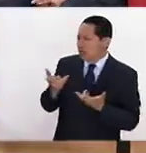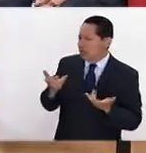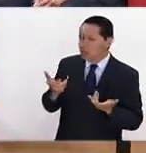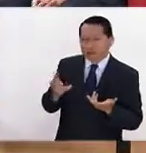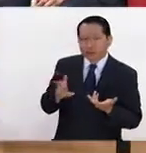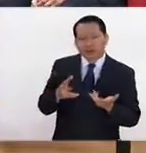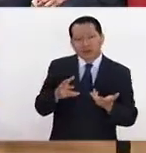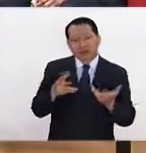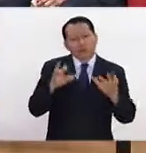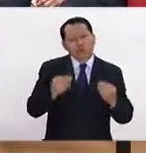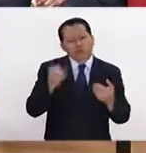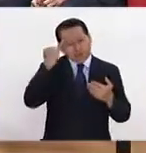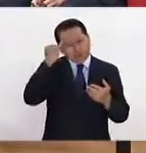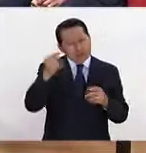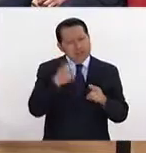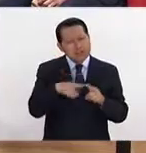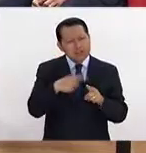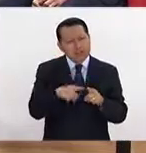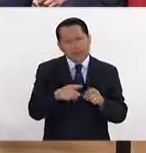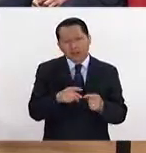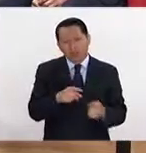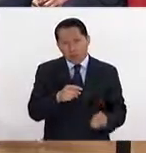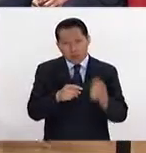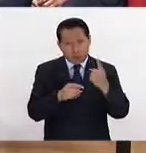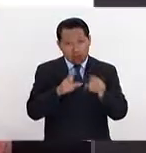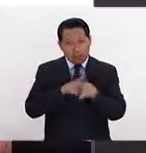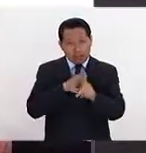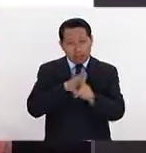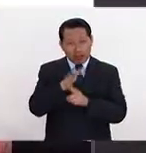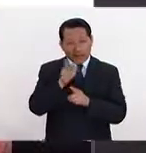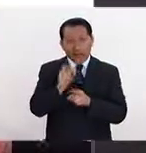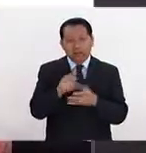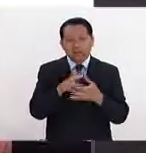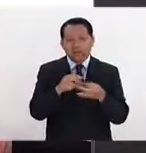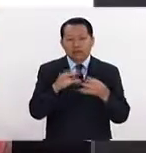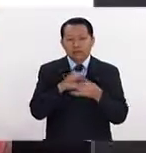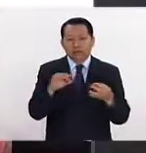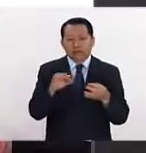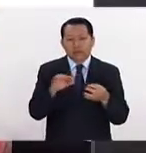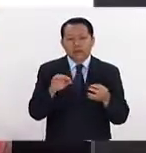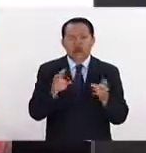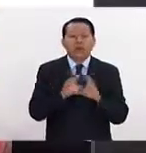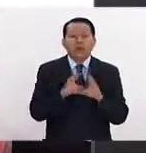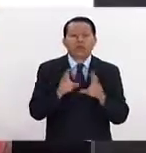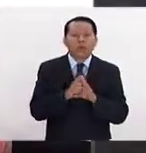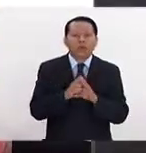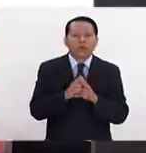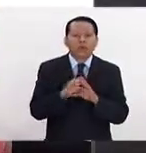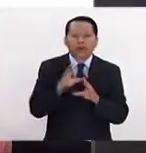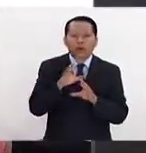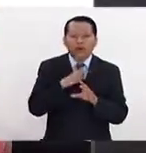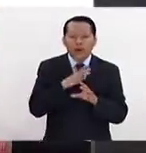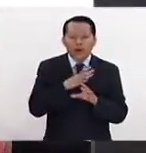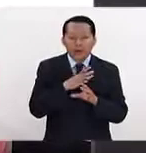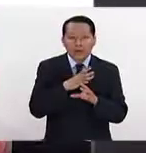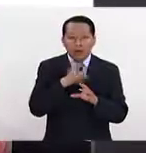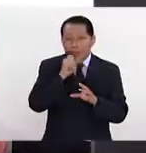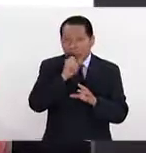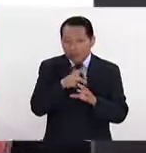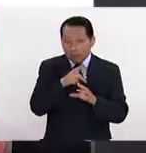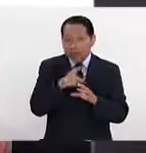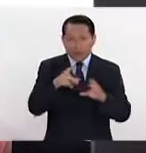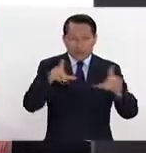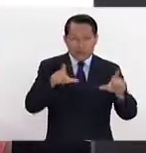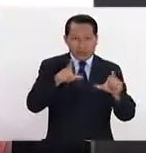bueno, hay varias hipótesis, ¿no? Una, y quizá la más viable, es que no tiene todavía un posicionamiento inmediato. Es un cuadro muy